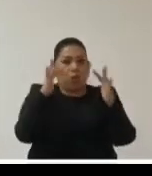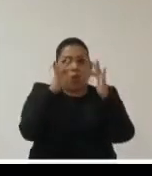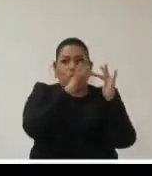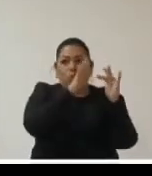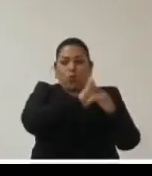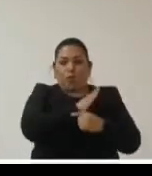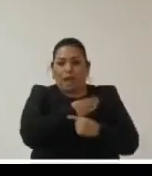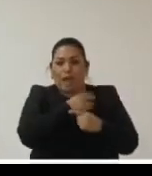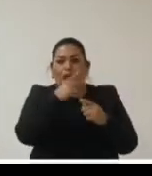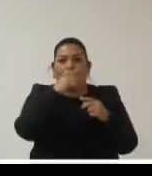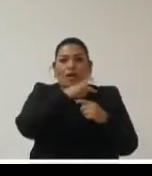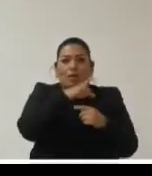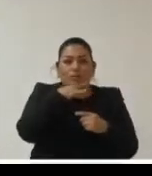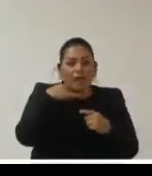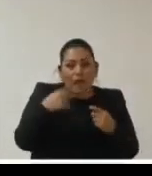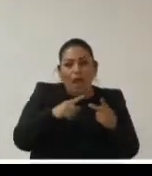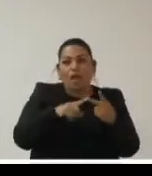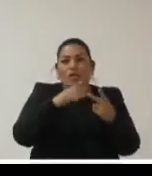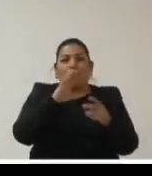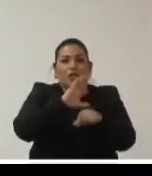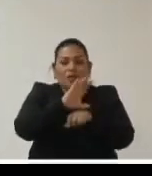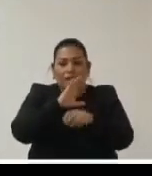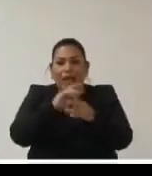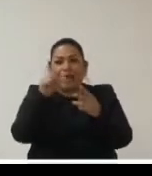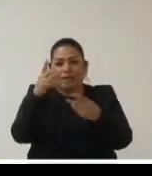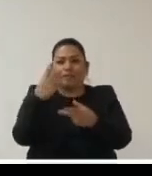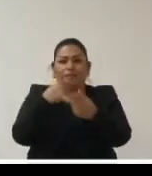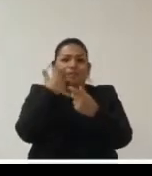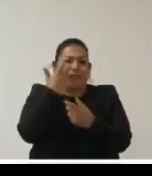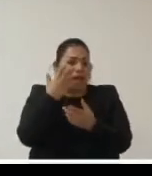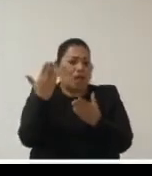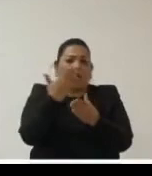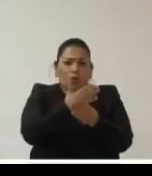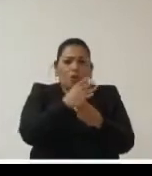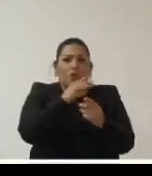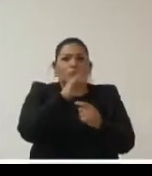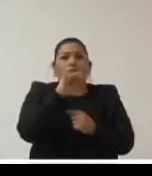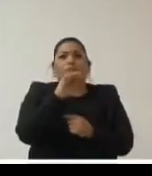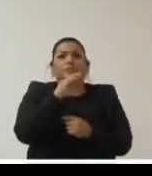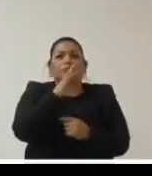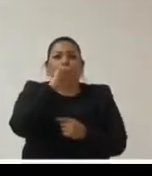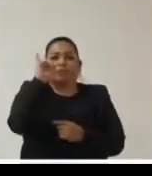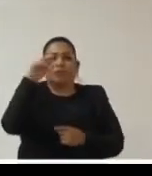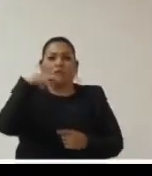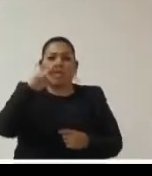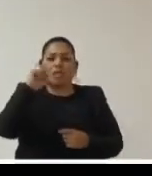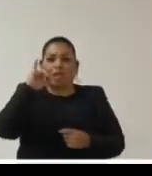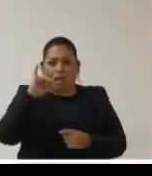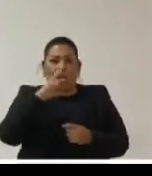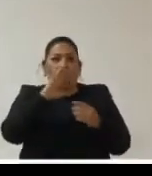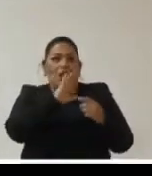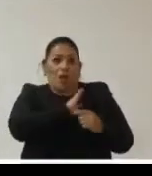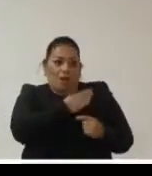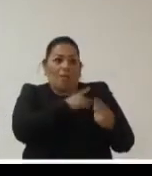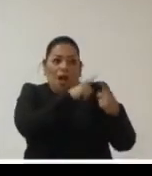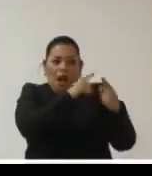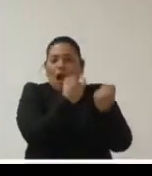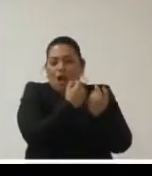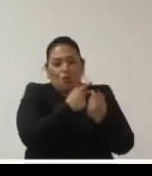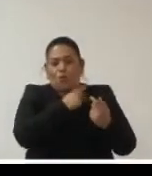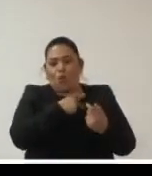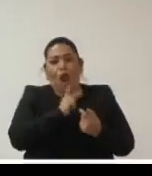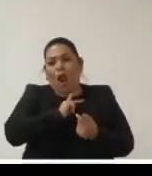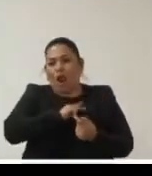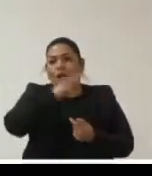conectadas invitarles a que consulten tres micrositios que también el INAI así como la Agencia Española lo ha hecho ha